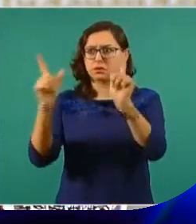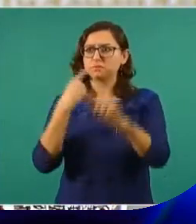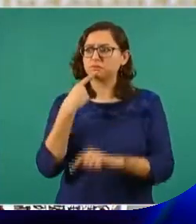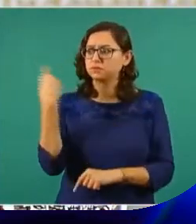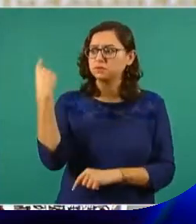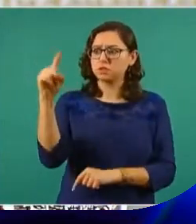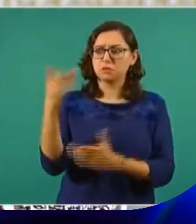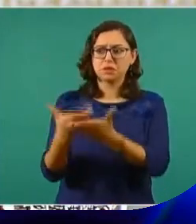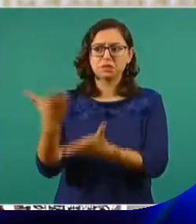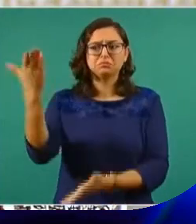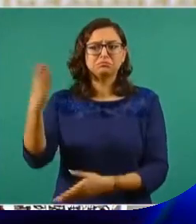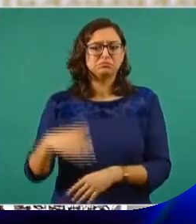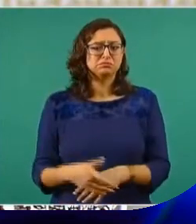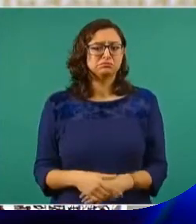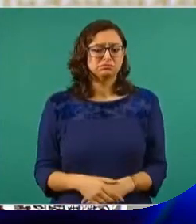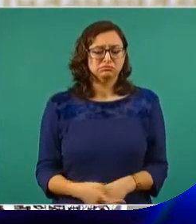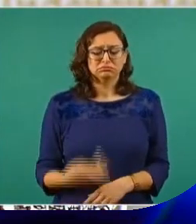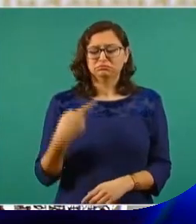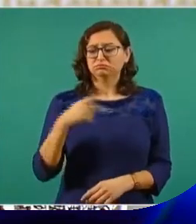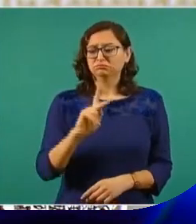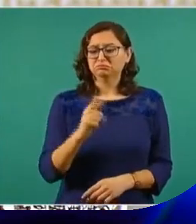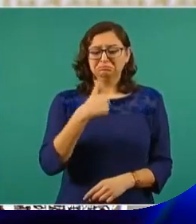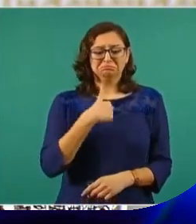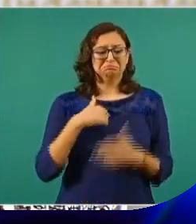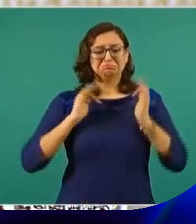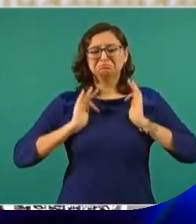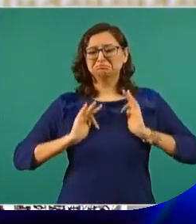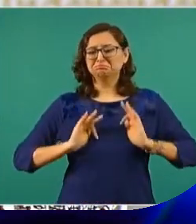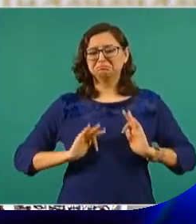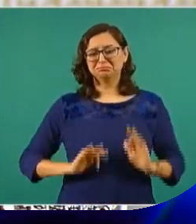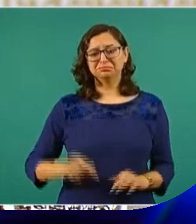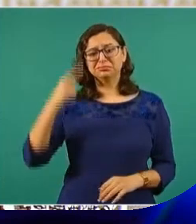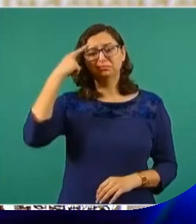esto, ¿no? Pues imagínense cuántas he pasado,